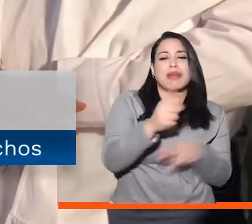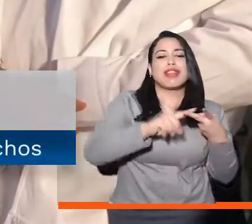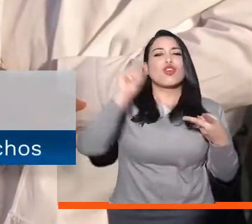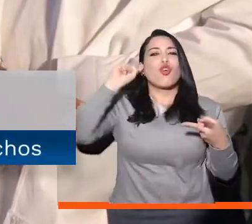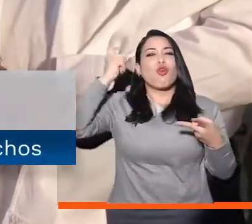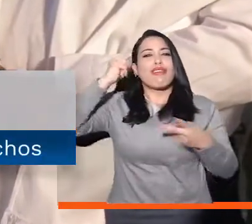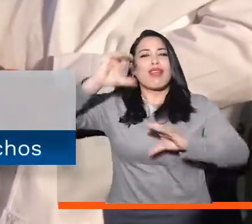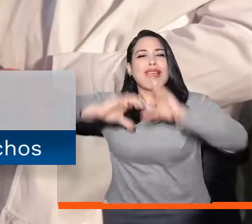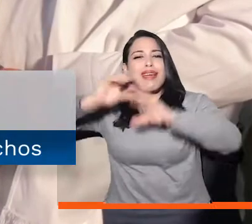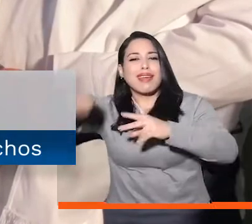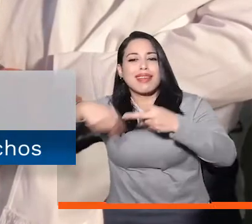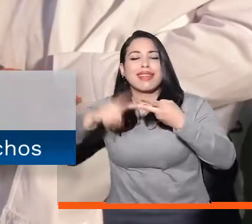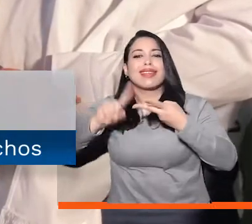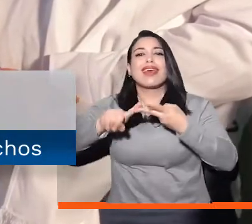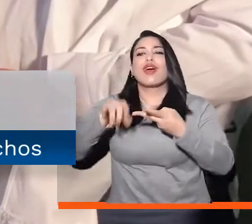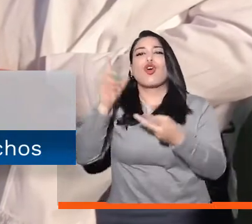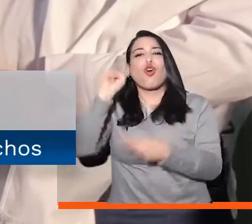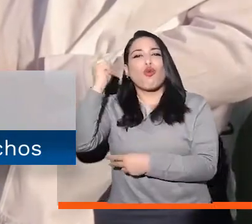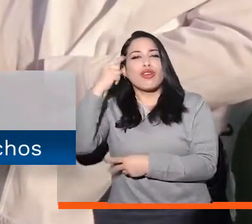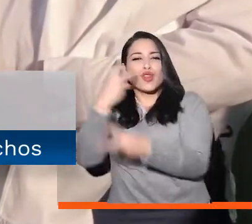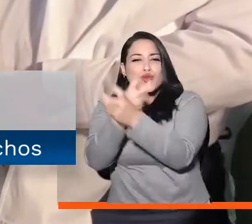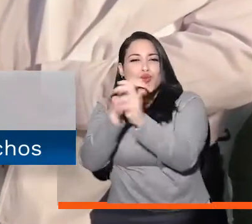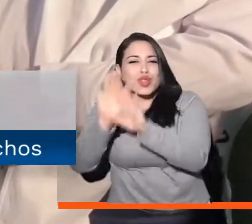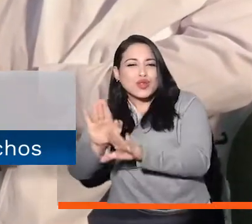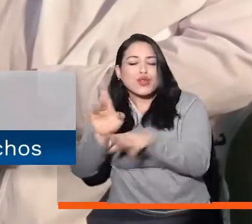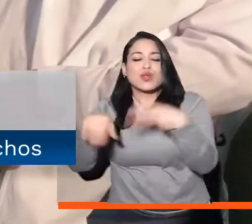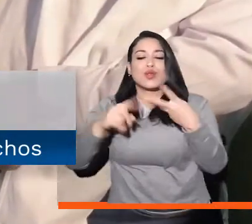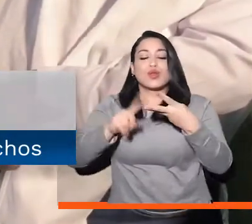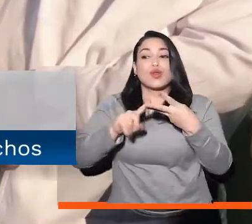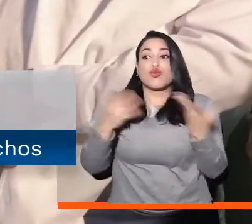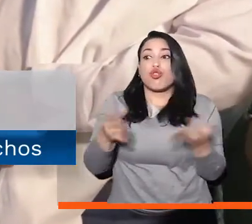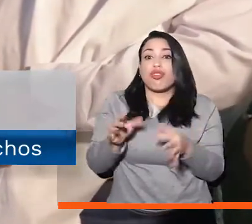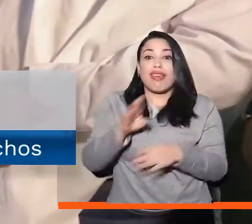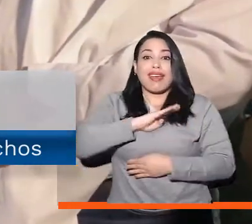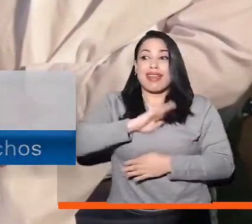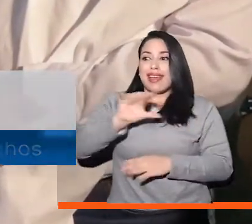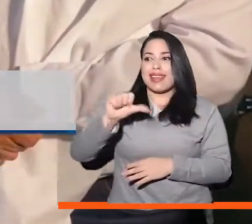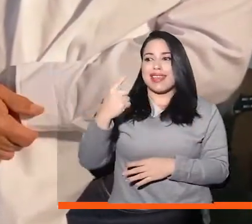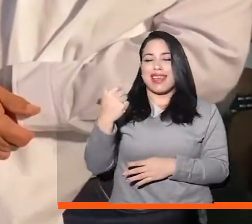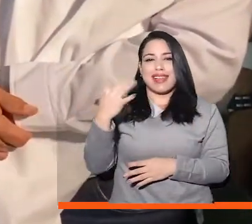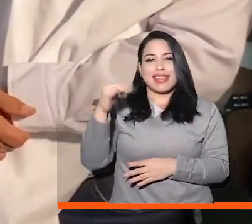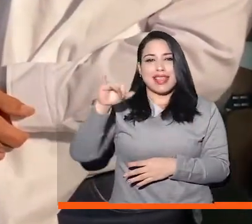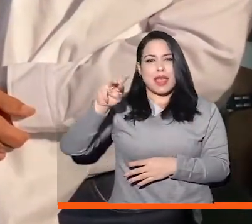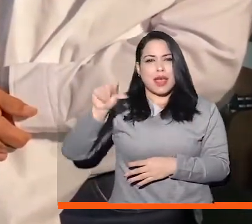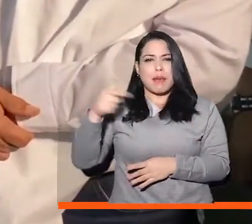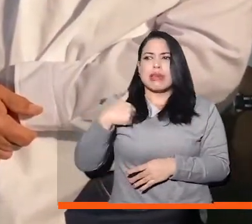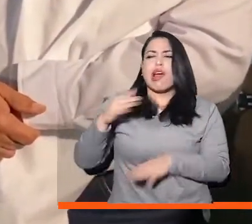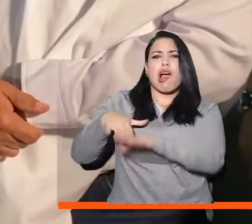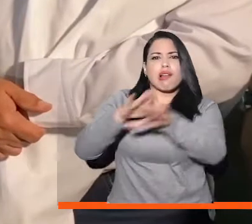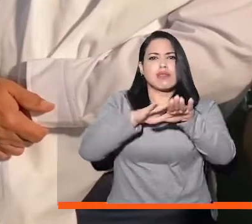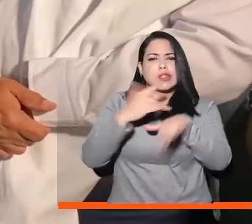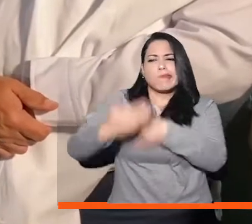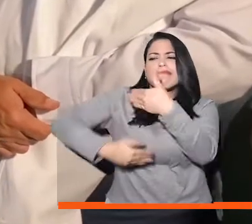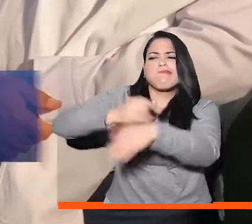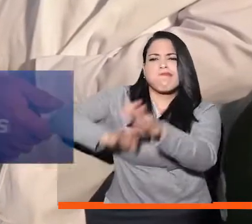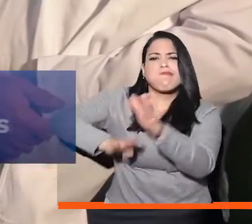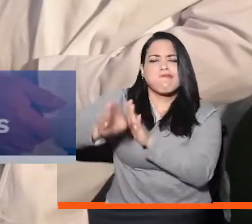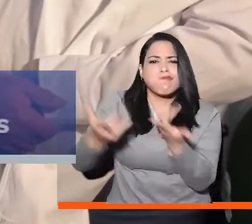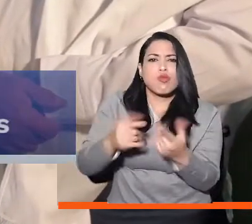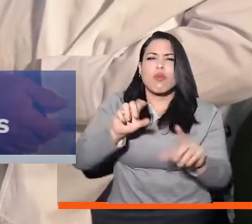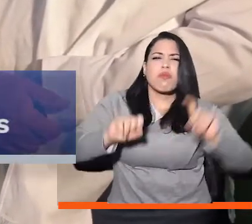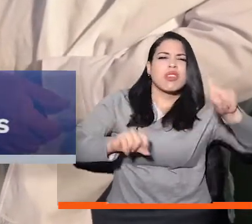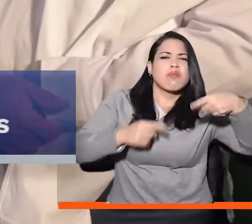señor gobernador del Caquetá, señor gobernador del Huila, señor alcalde de Altamira Hemos avanzado, vamos a instalar una